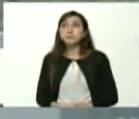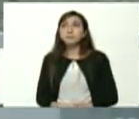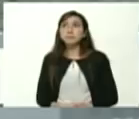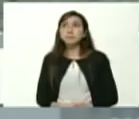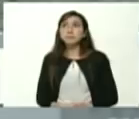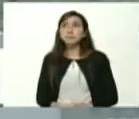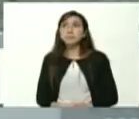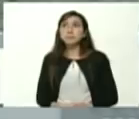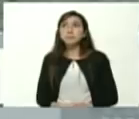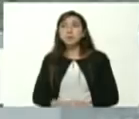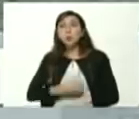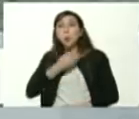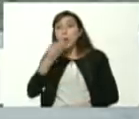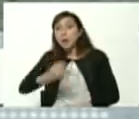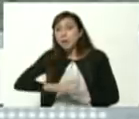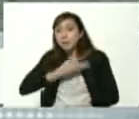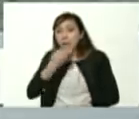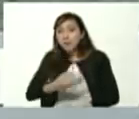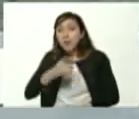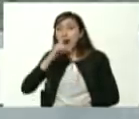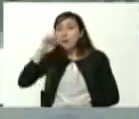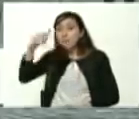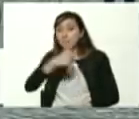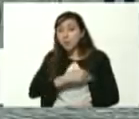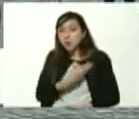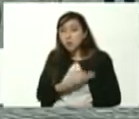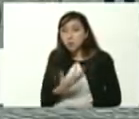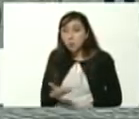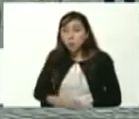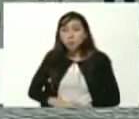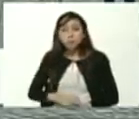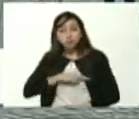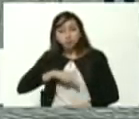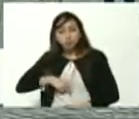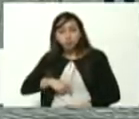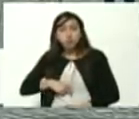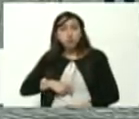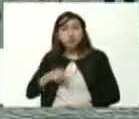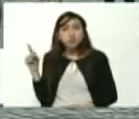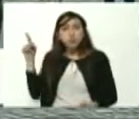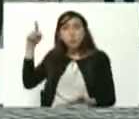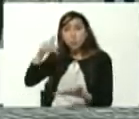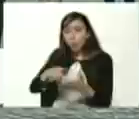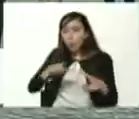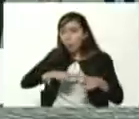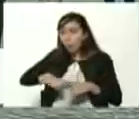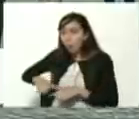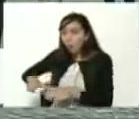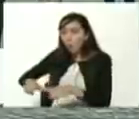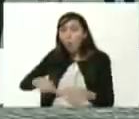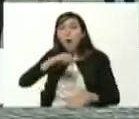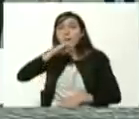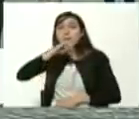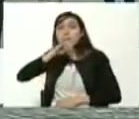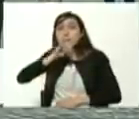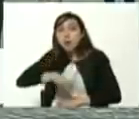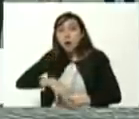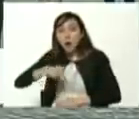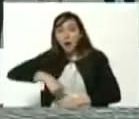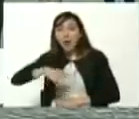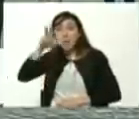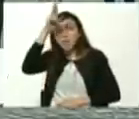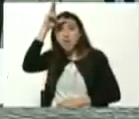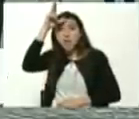muy buenas tardes señor presidente nos encontramos en el casco colonial de la ciudad de Coro